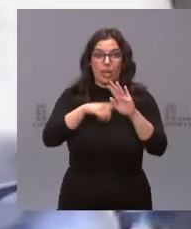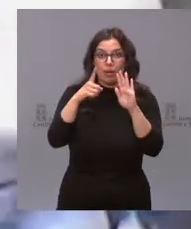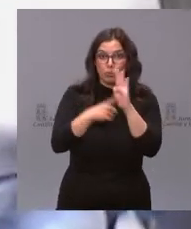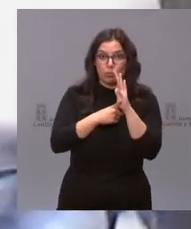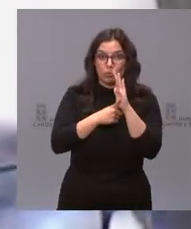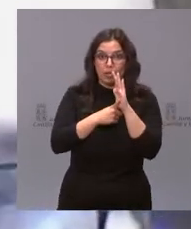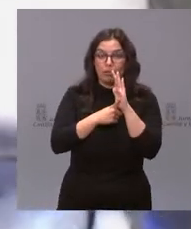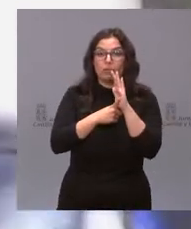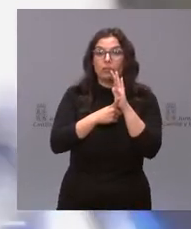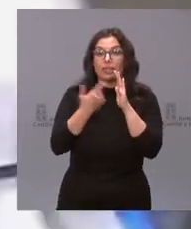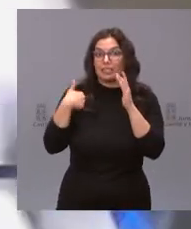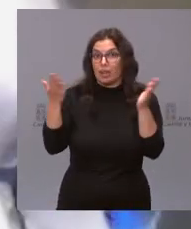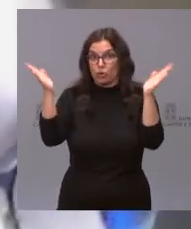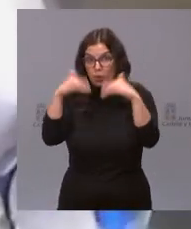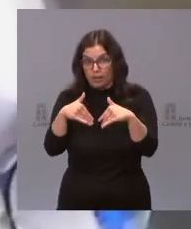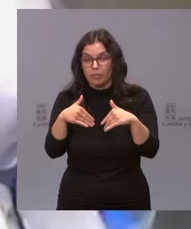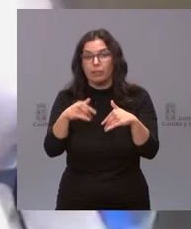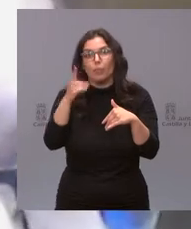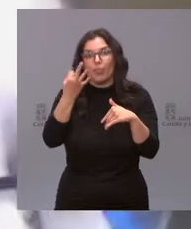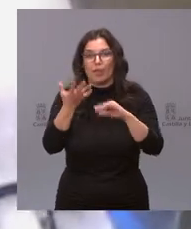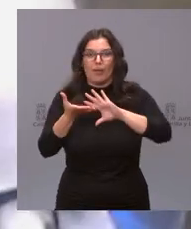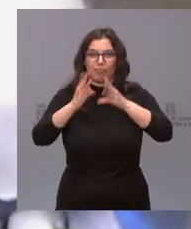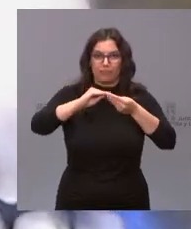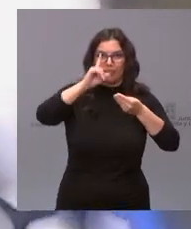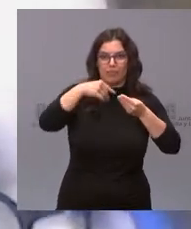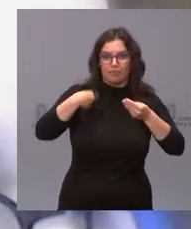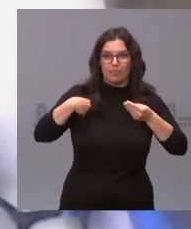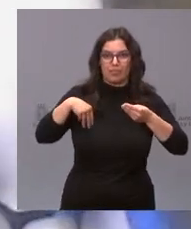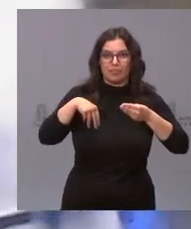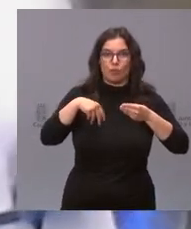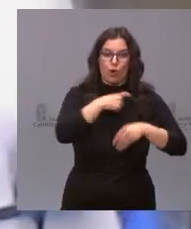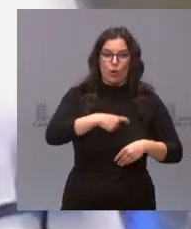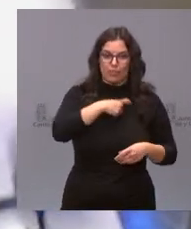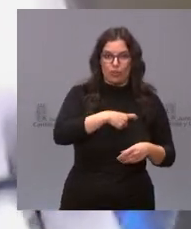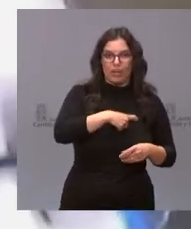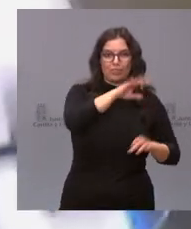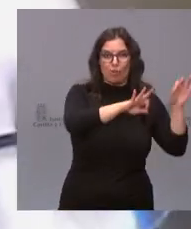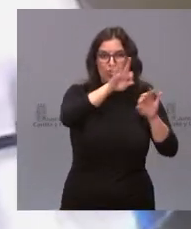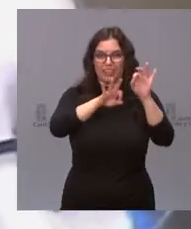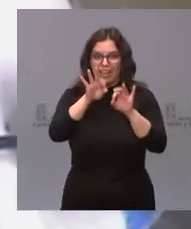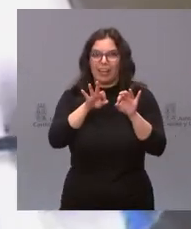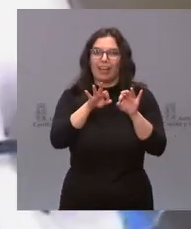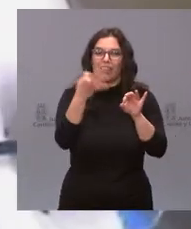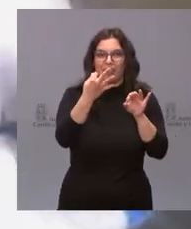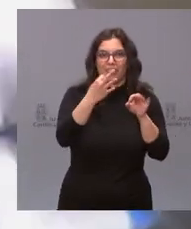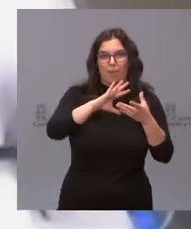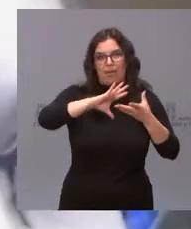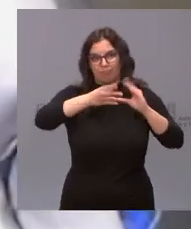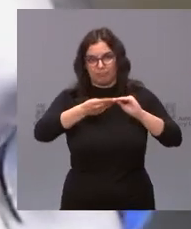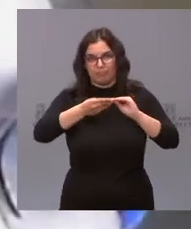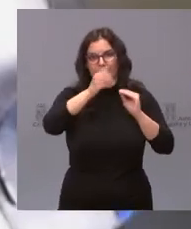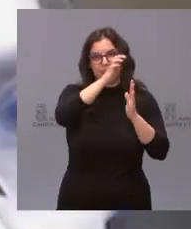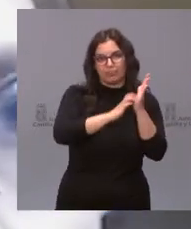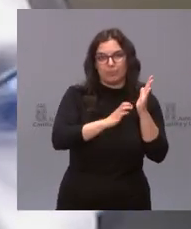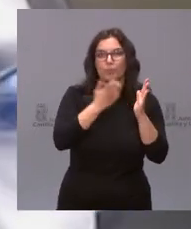también en la representación de ambos grupos en las comisiones consideran que se debería reducir